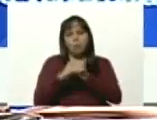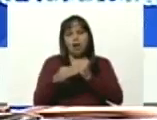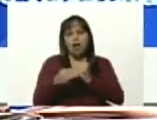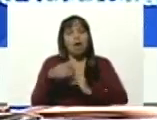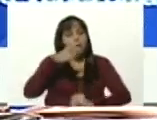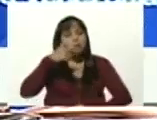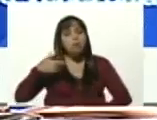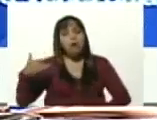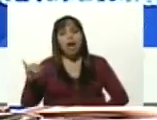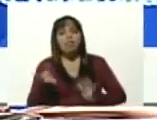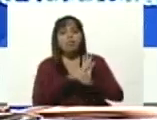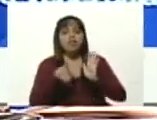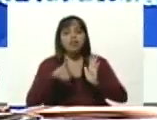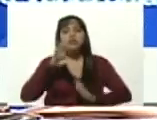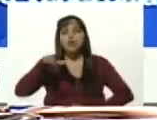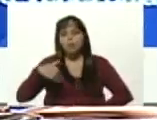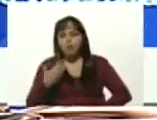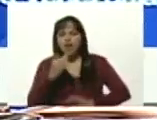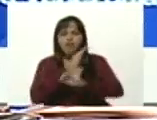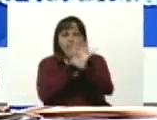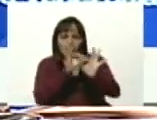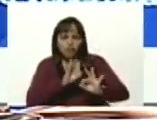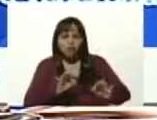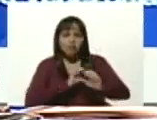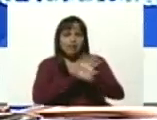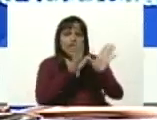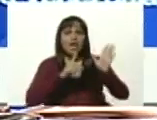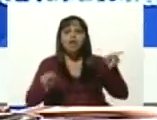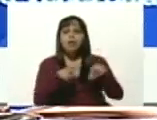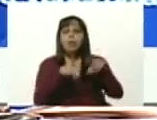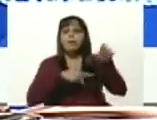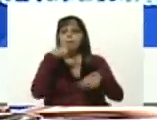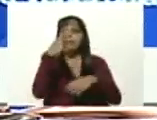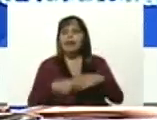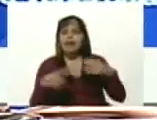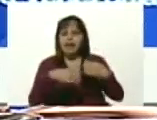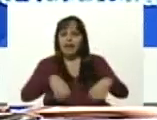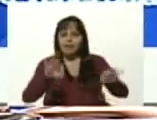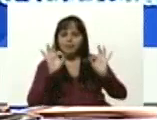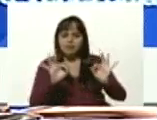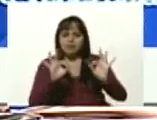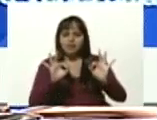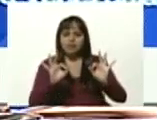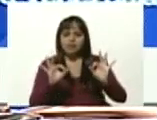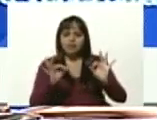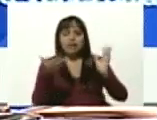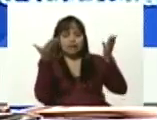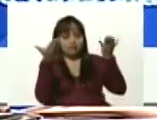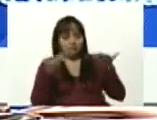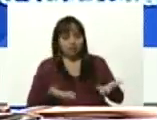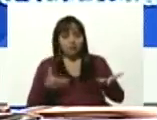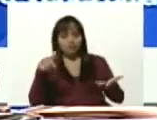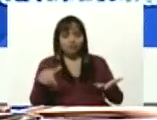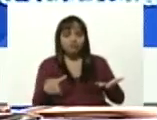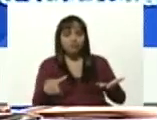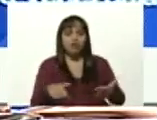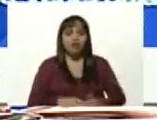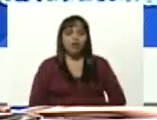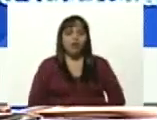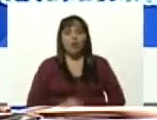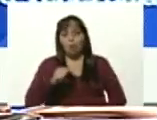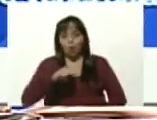derechos y que se puede hacer de forma audaz, como es este plan especial que ha llegado para quedarse. Hoy podemos contar